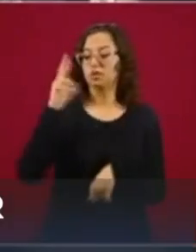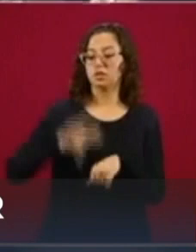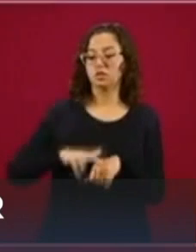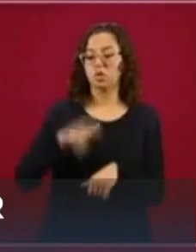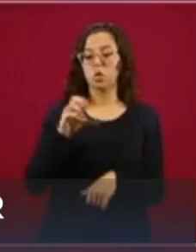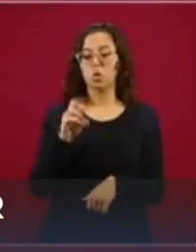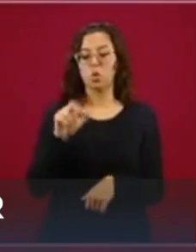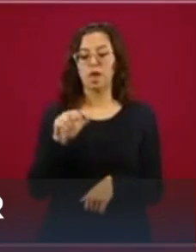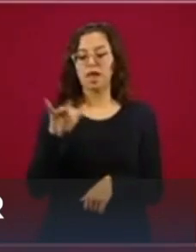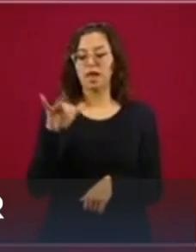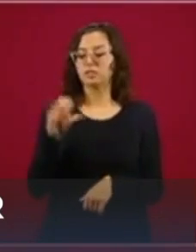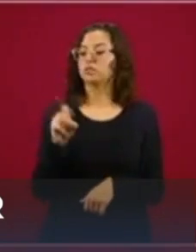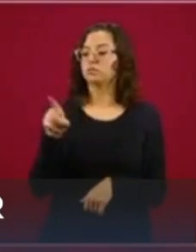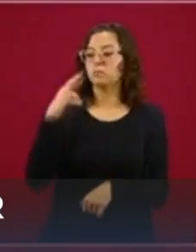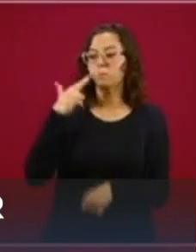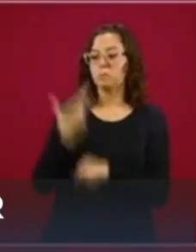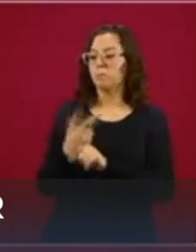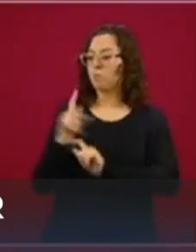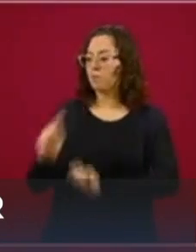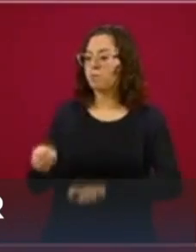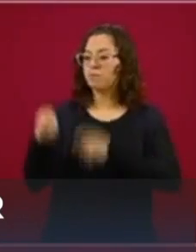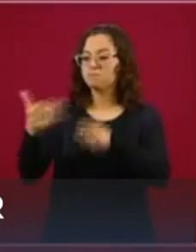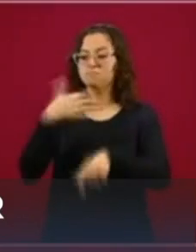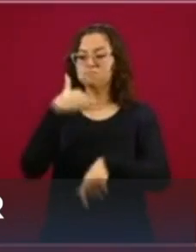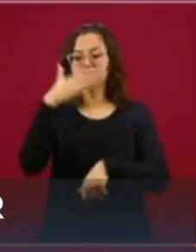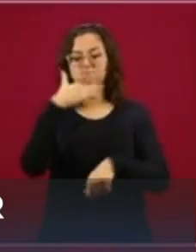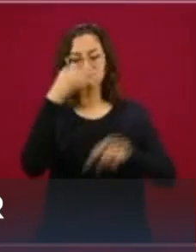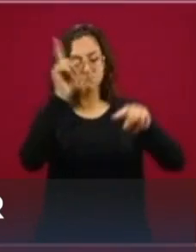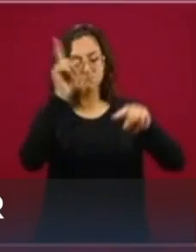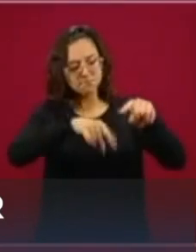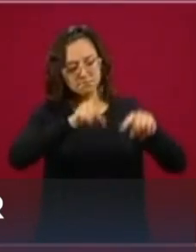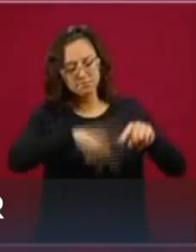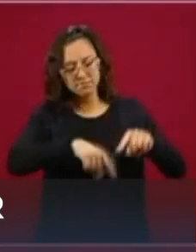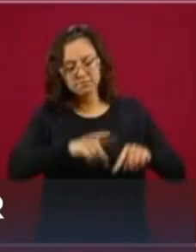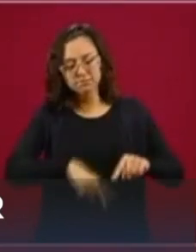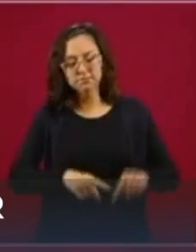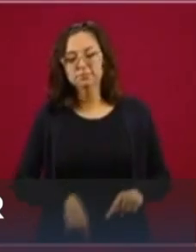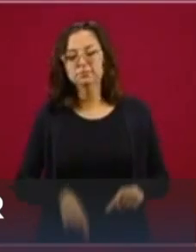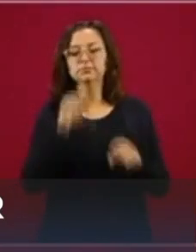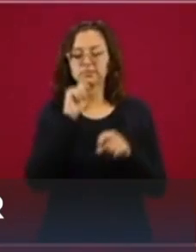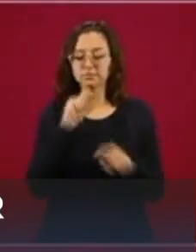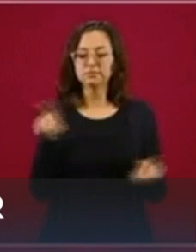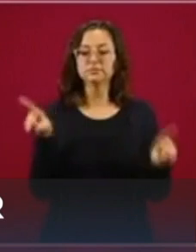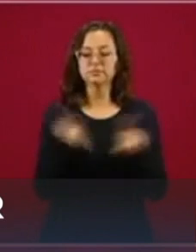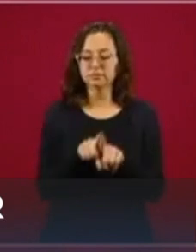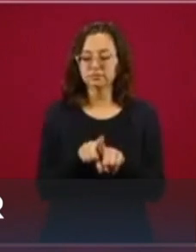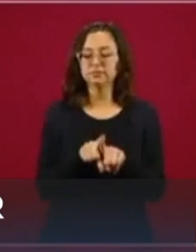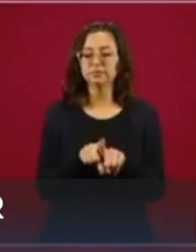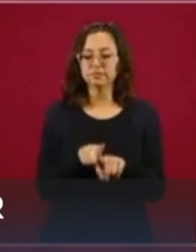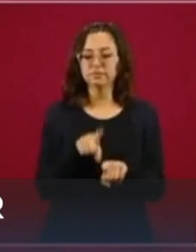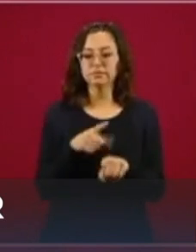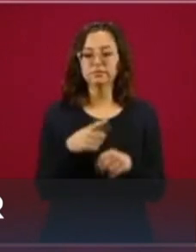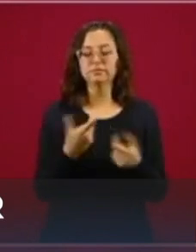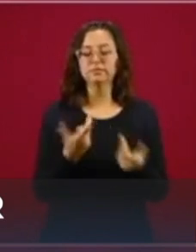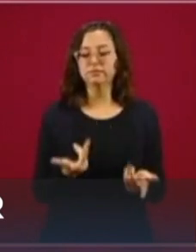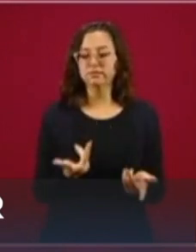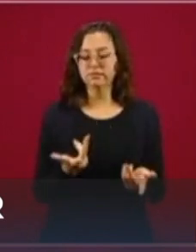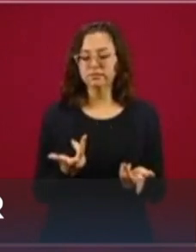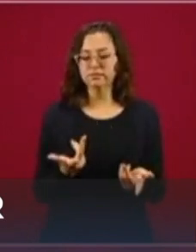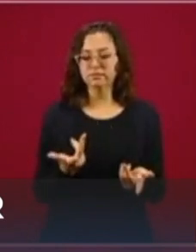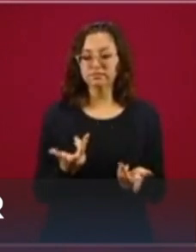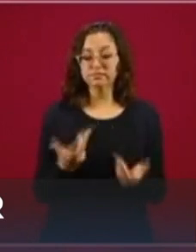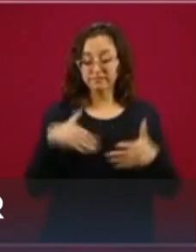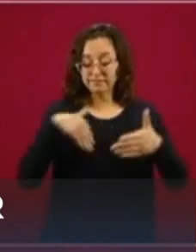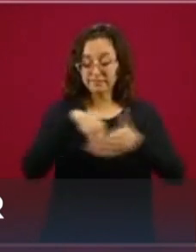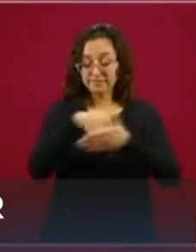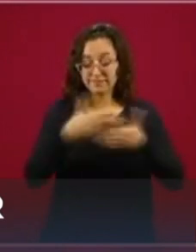tiene esa encomienda. Y lo mismo estamos haciendo con los